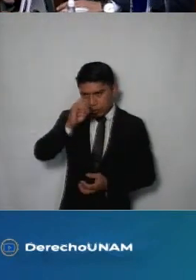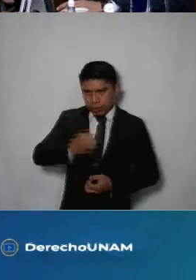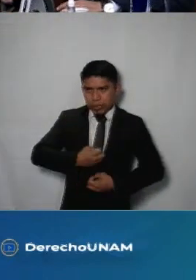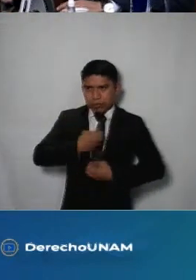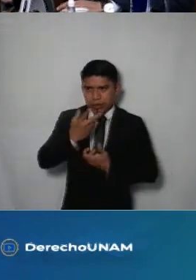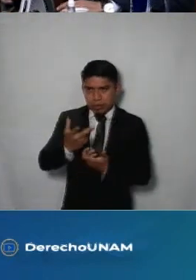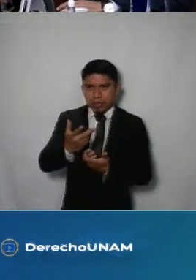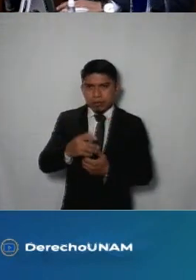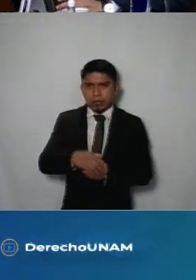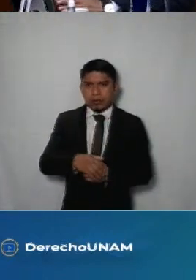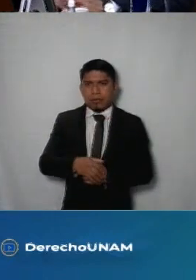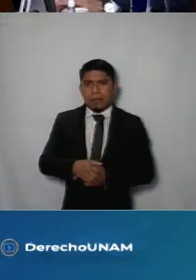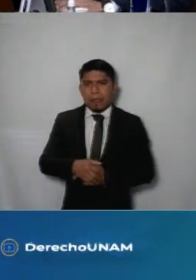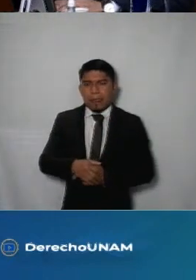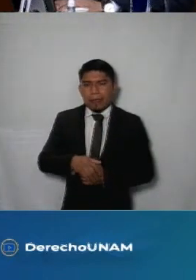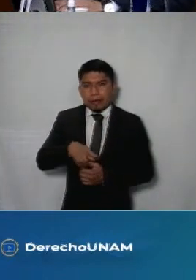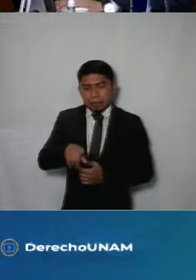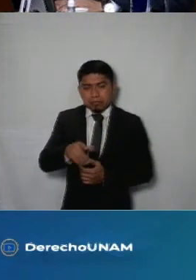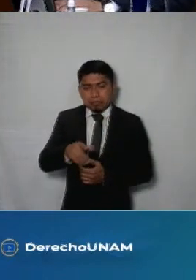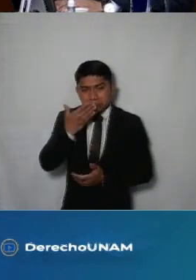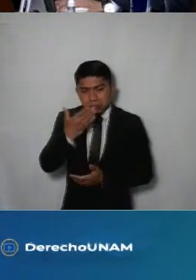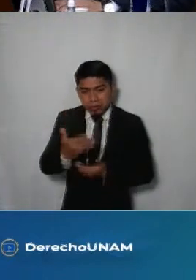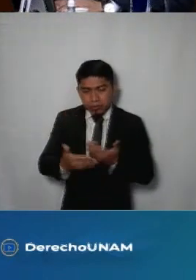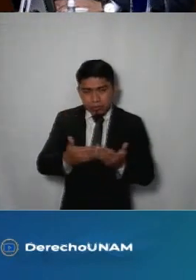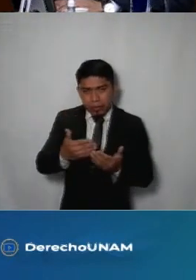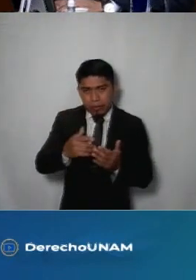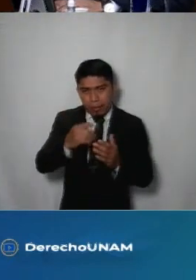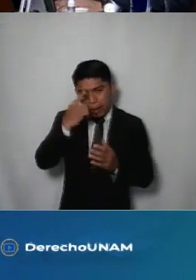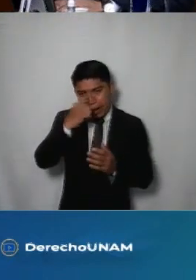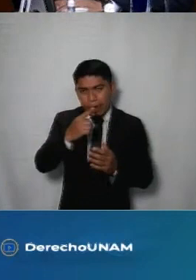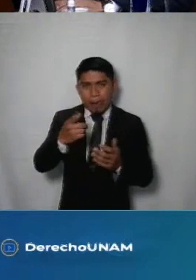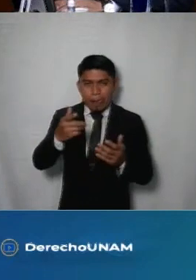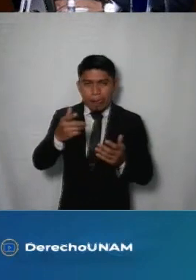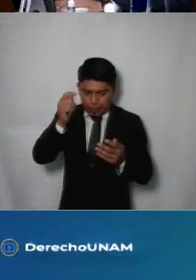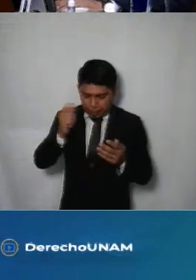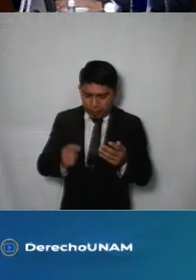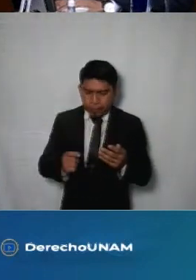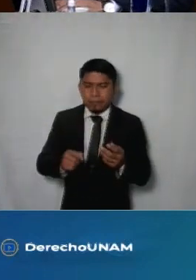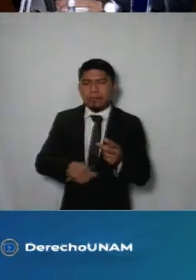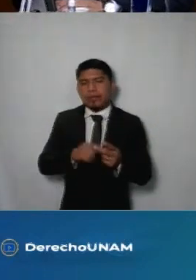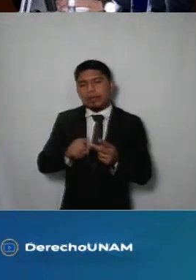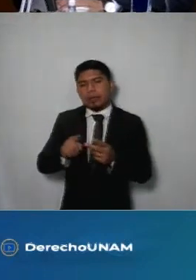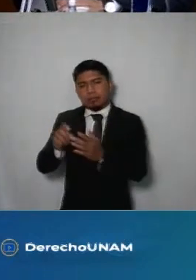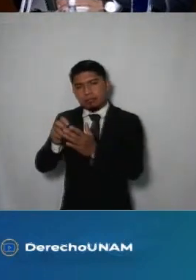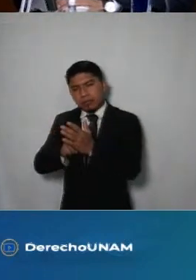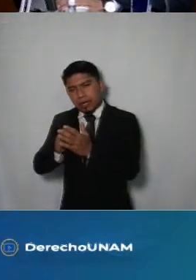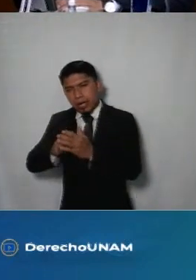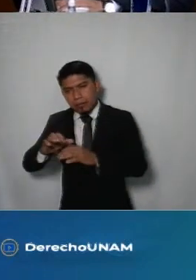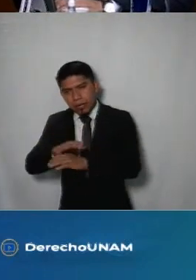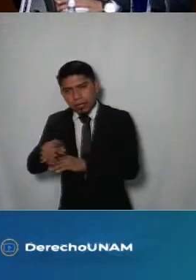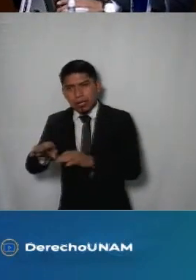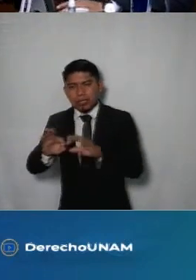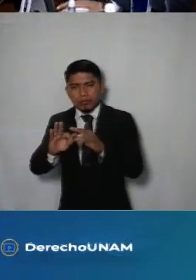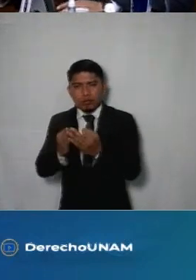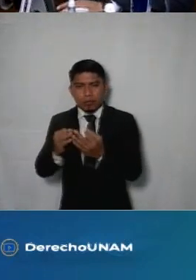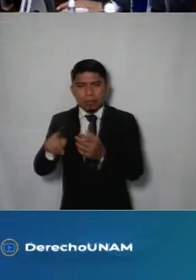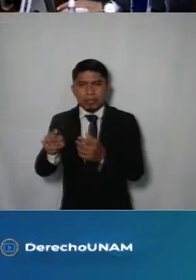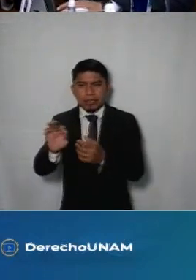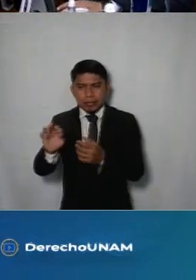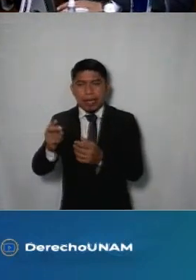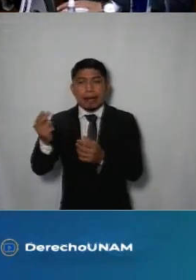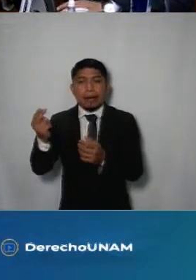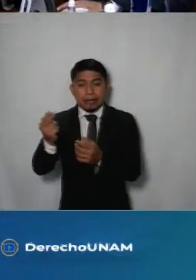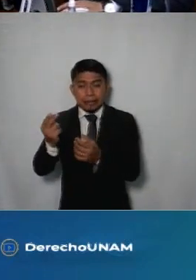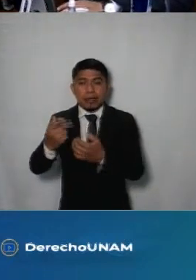su opinión en torno a la idoneidad y efectividad de las medidas la posibilidad de modificar o adaptar las medidas en caso de